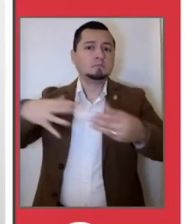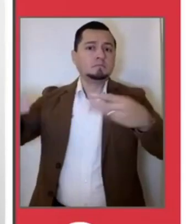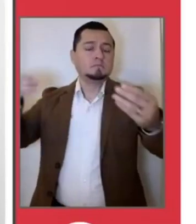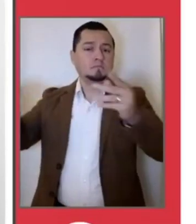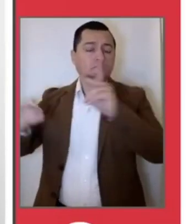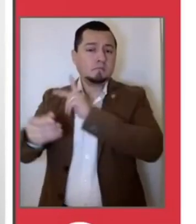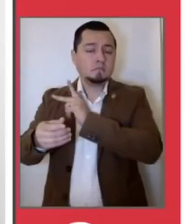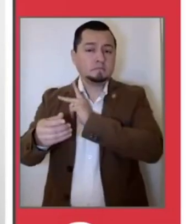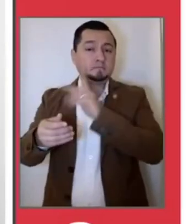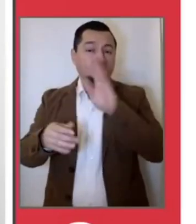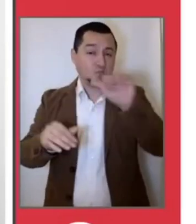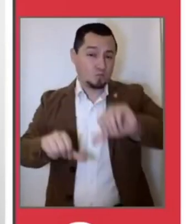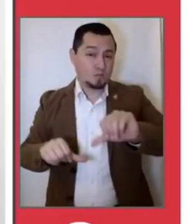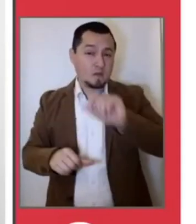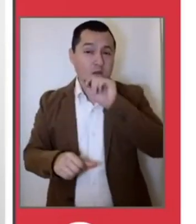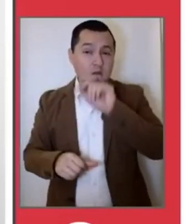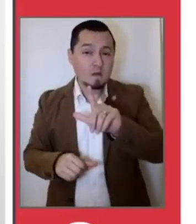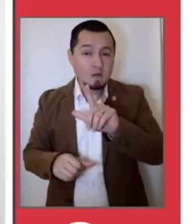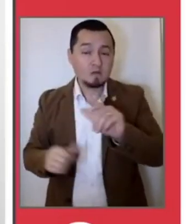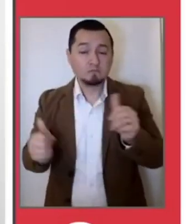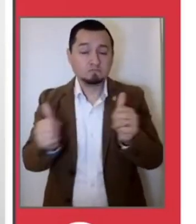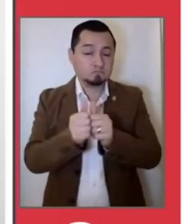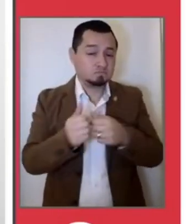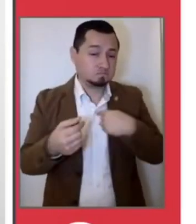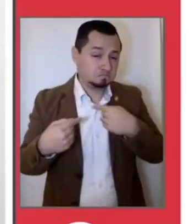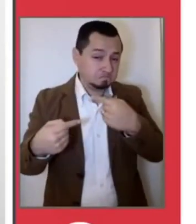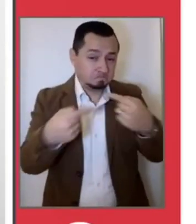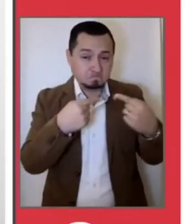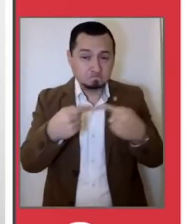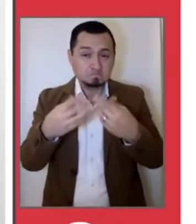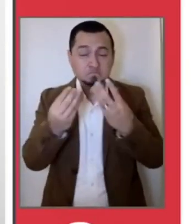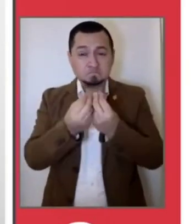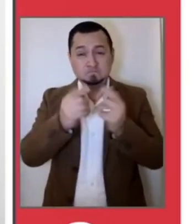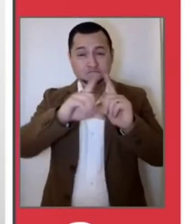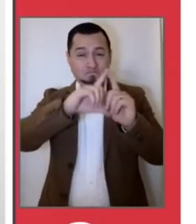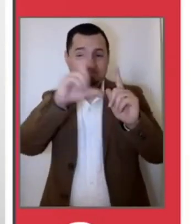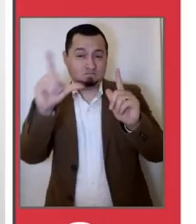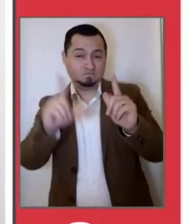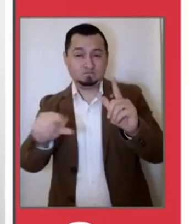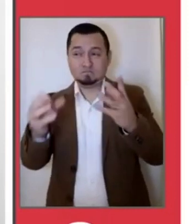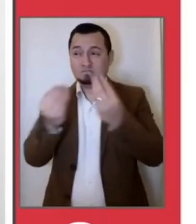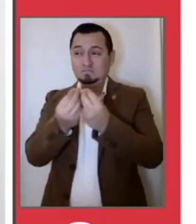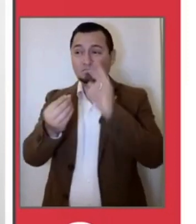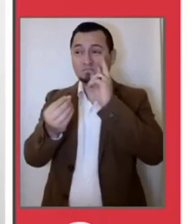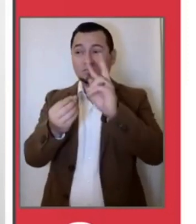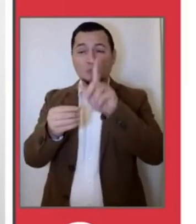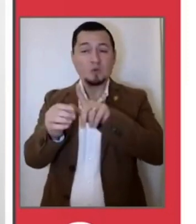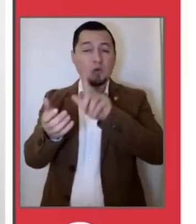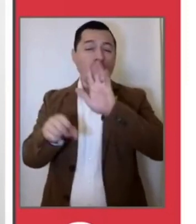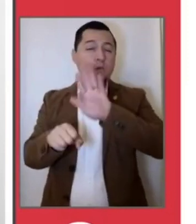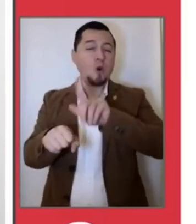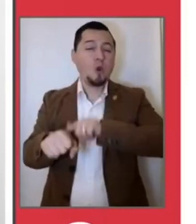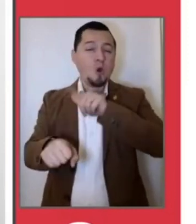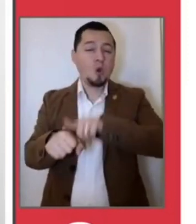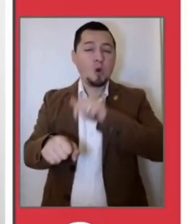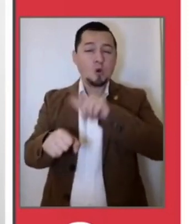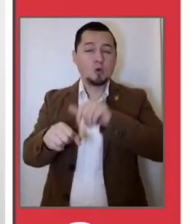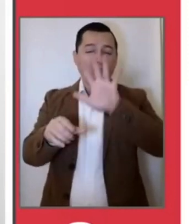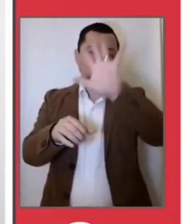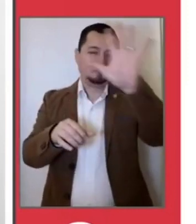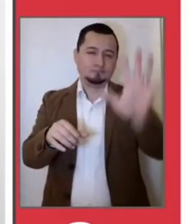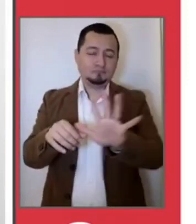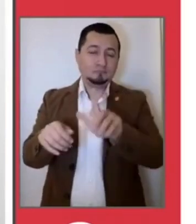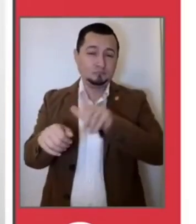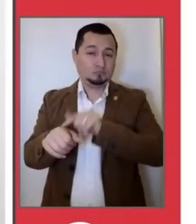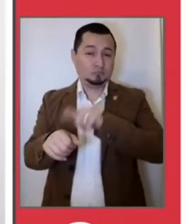Hoy, Jalisco, junto con esta franja del centro de la República que vemos aquí, además de la circunstancia propia y de la